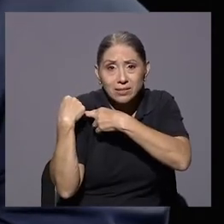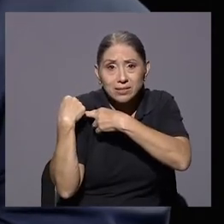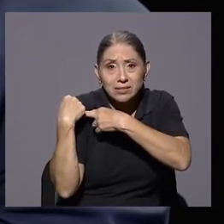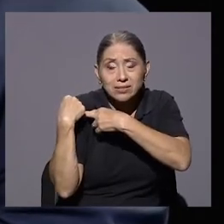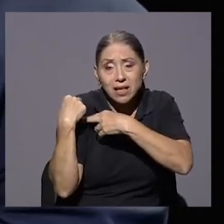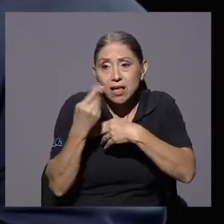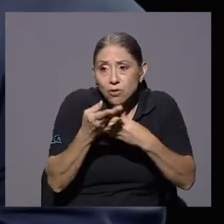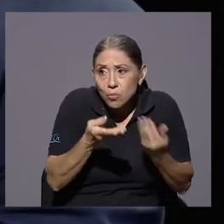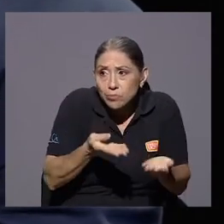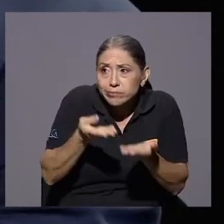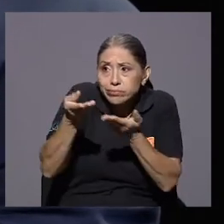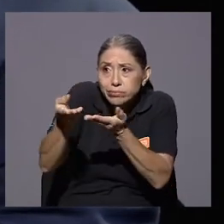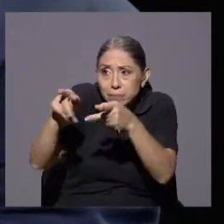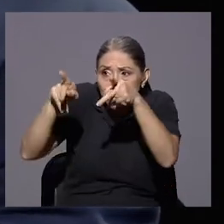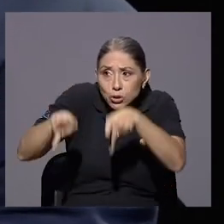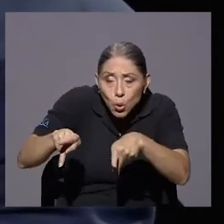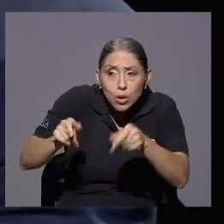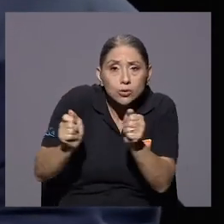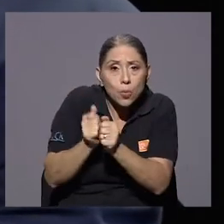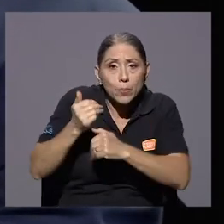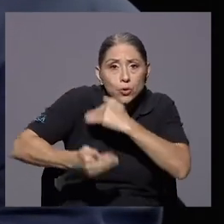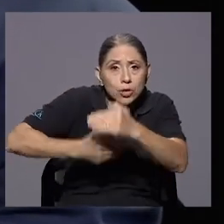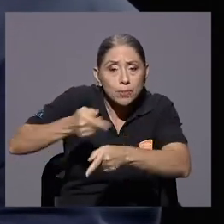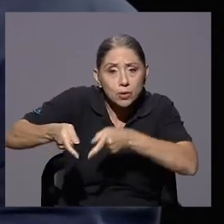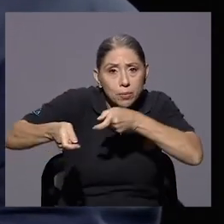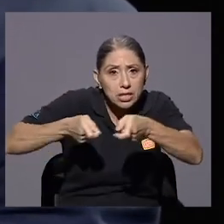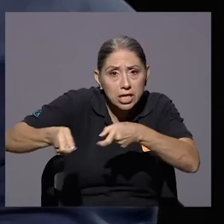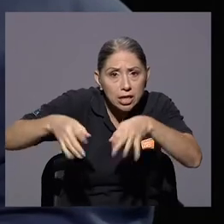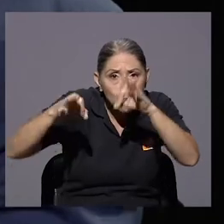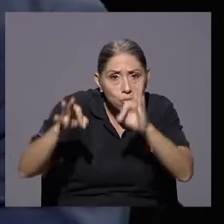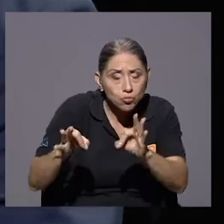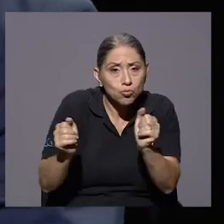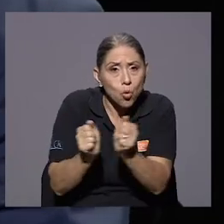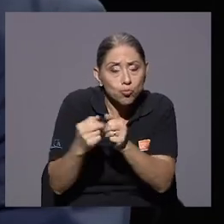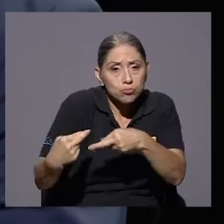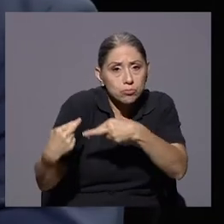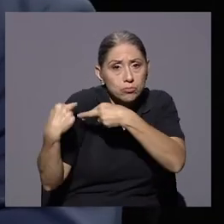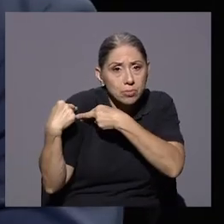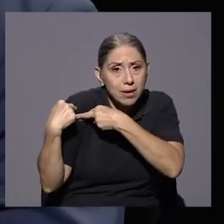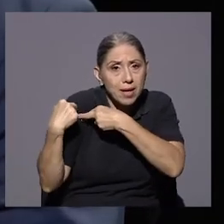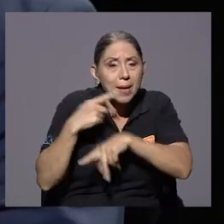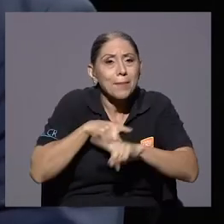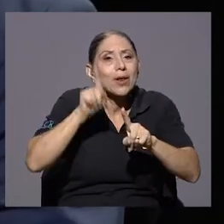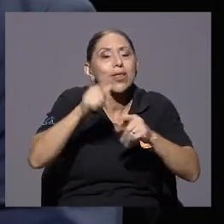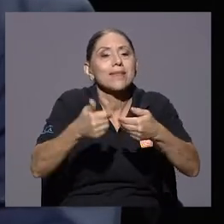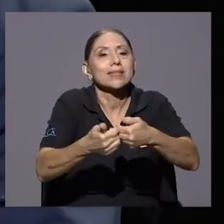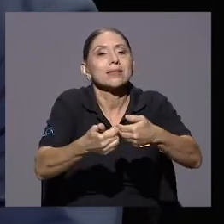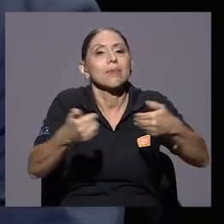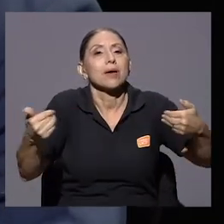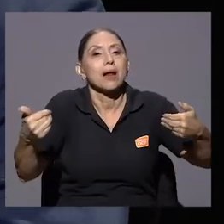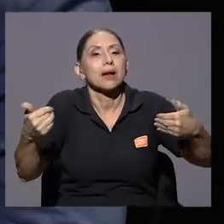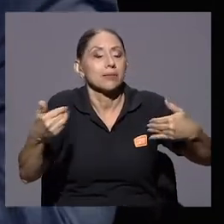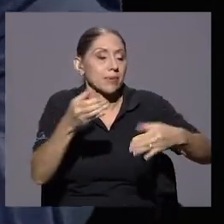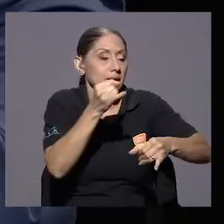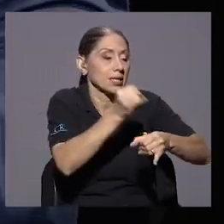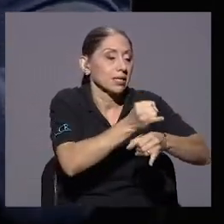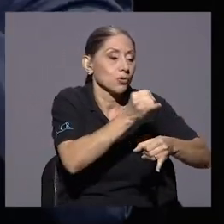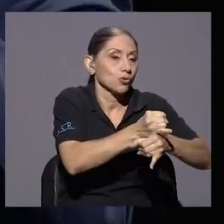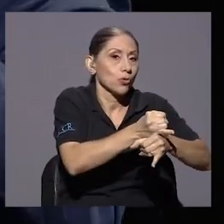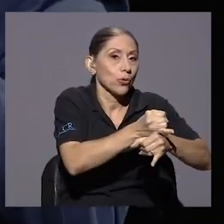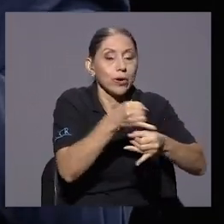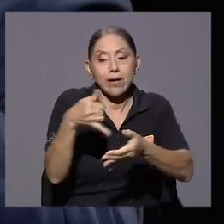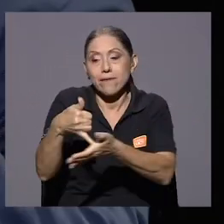Entonces, a estas personas hay que enriquearles esa responsabilidad y el procedimiento administrativo y judicial como corresponde, pero hay que